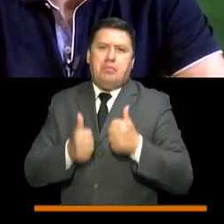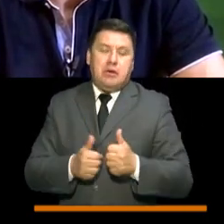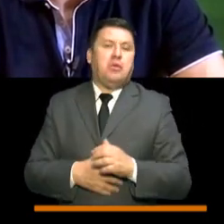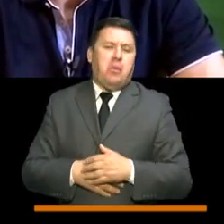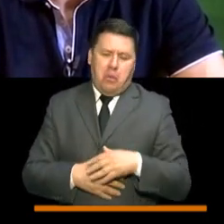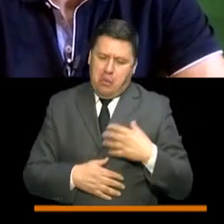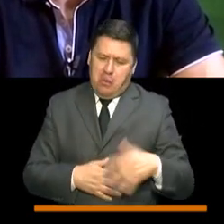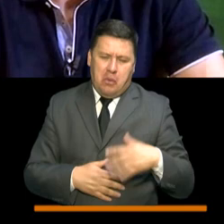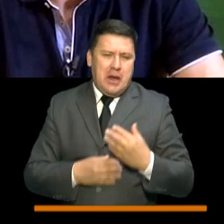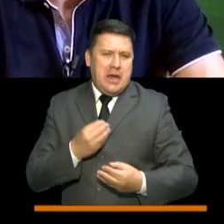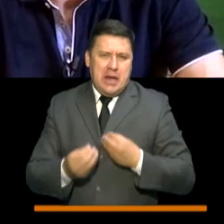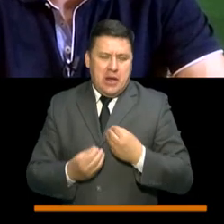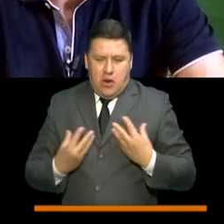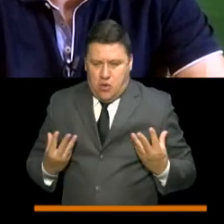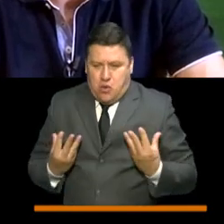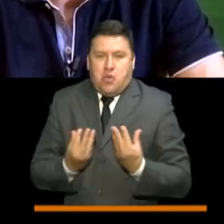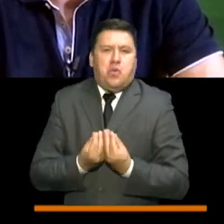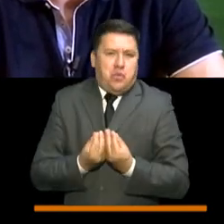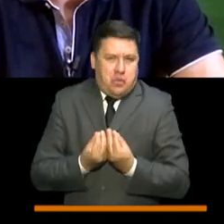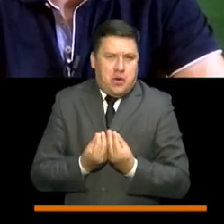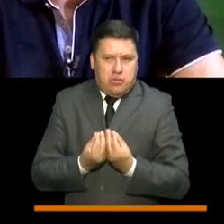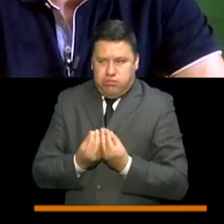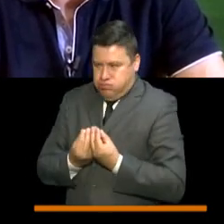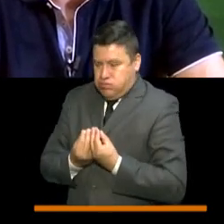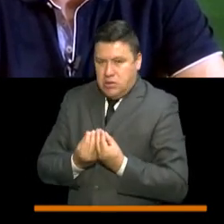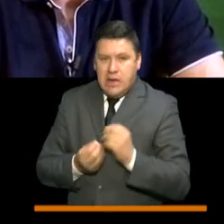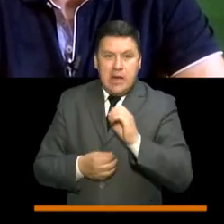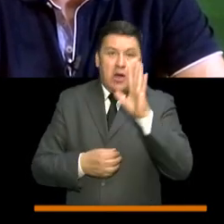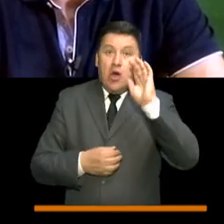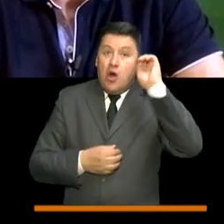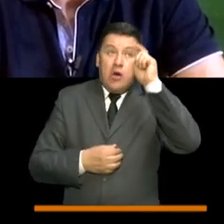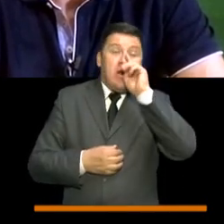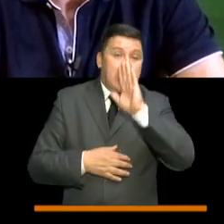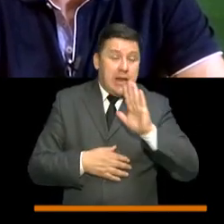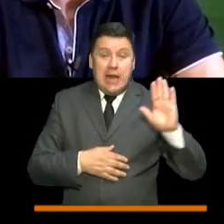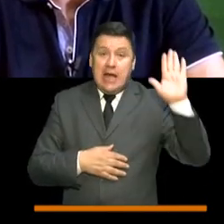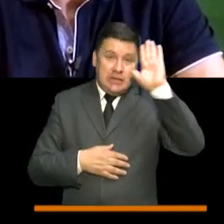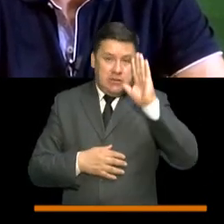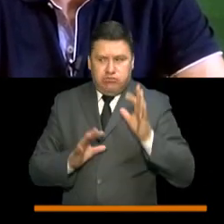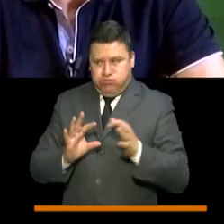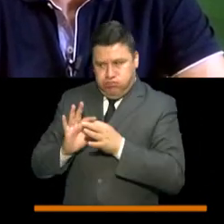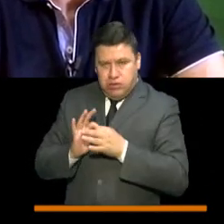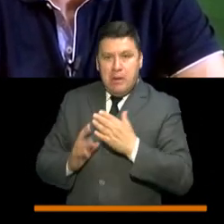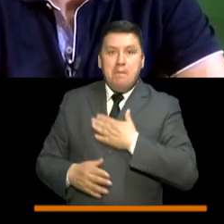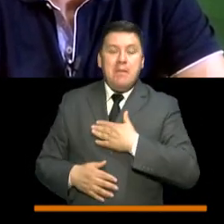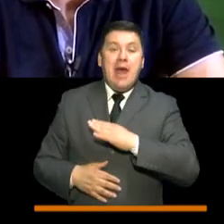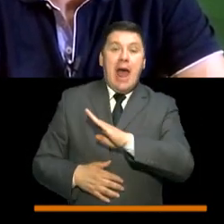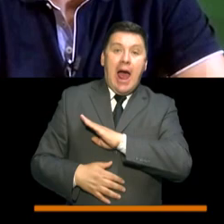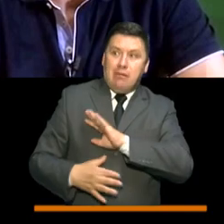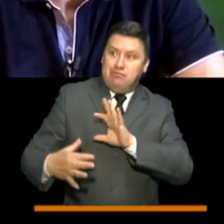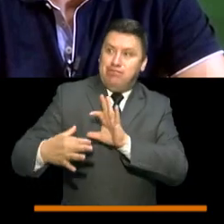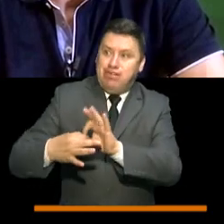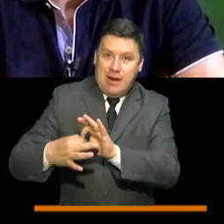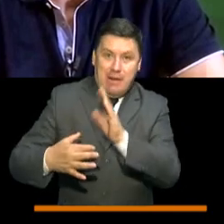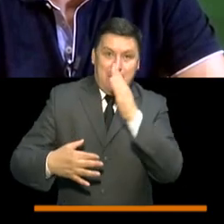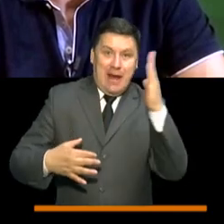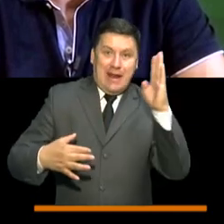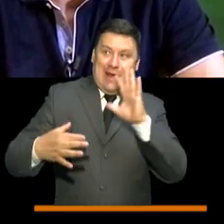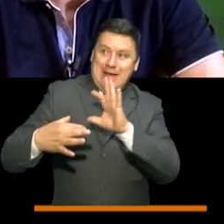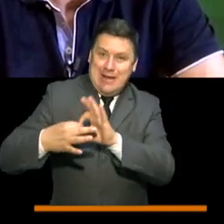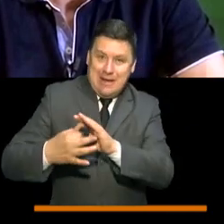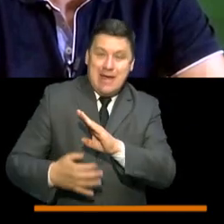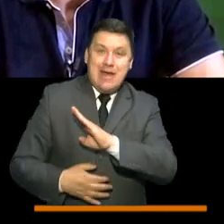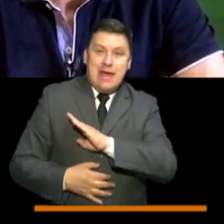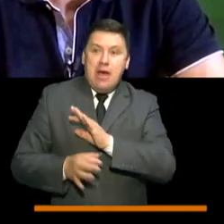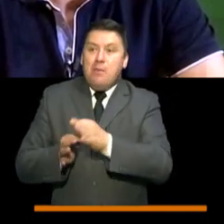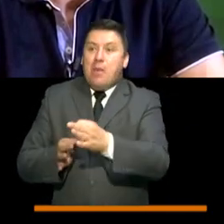porque estamos haciendo equipo. Haciendo equipo, por supuesto, con el Gobierno Nacional, haciendo equipo con mi alcalde de Barranquilla, haciendo equipo con mis